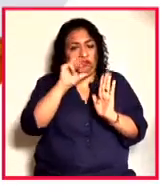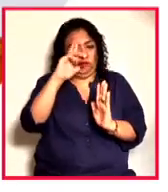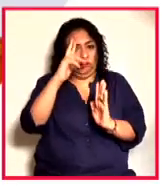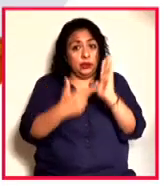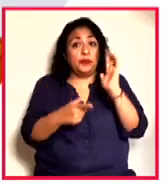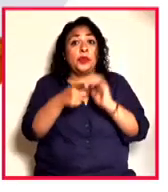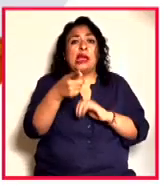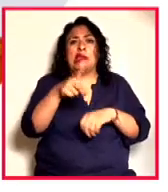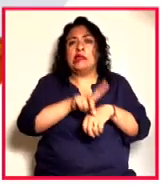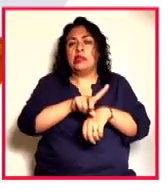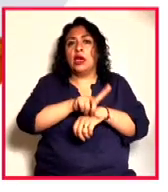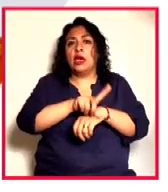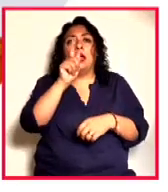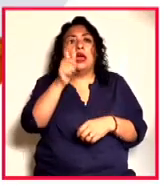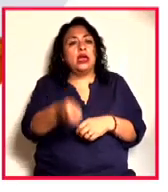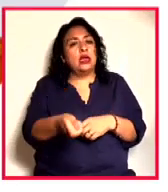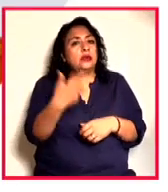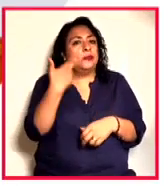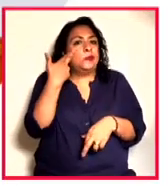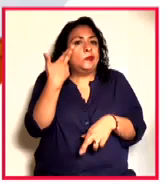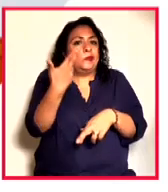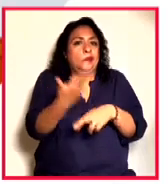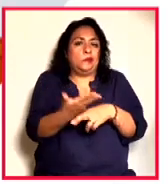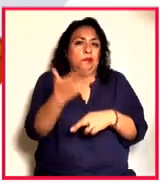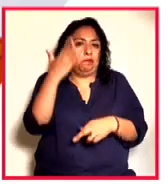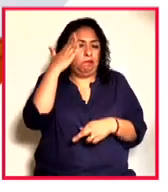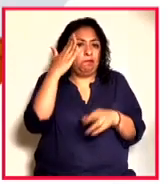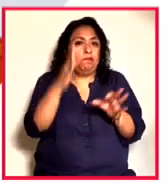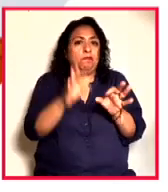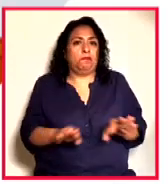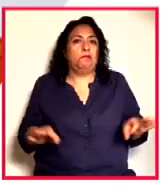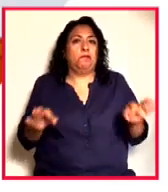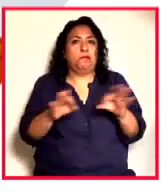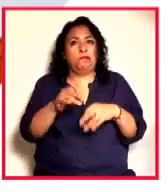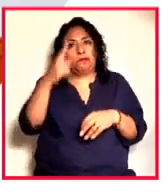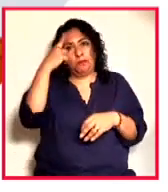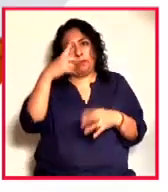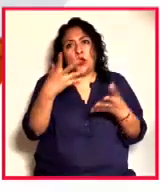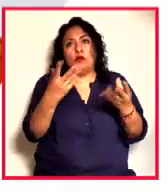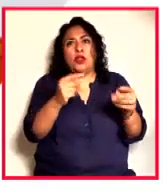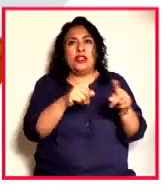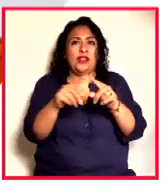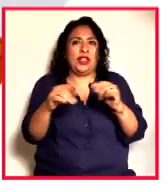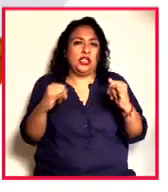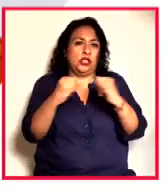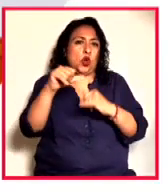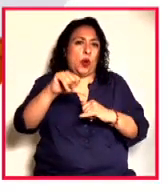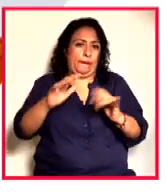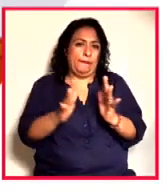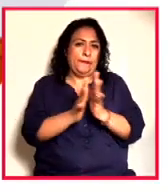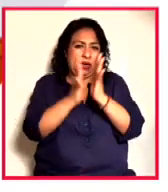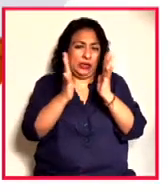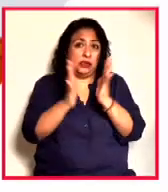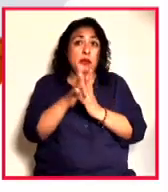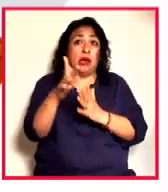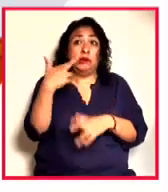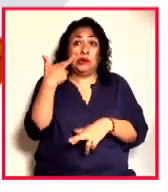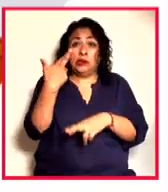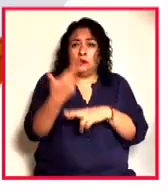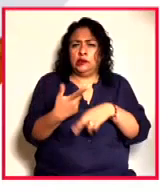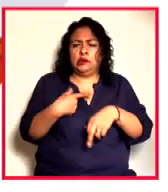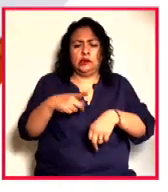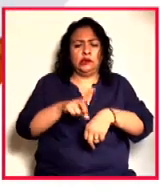en el día a día en una tarea principal de muchas de las instancias que hoy participamos, una tarea cotidiana